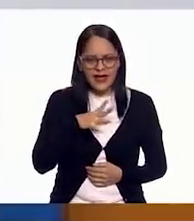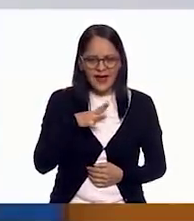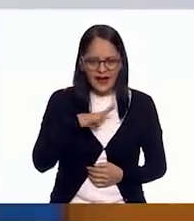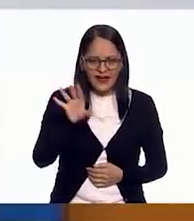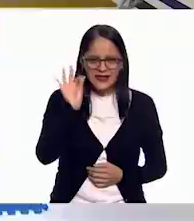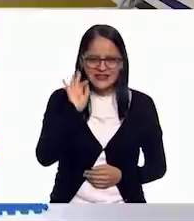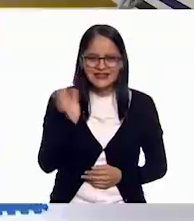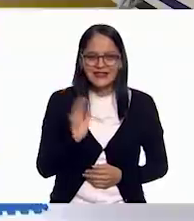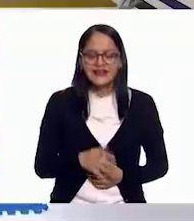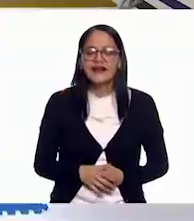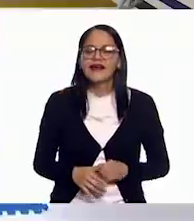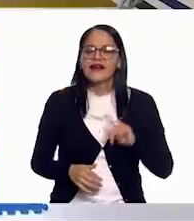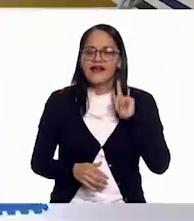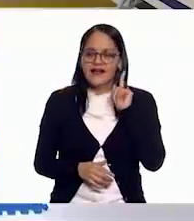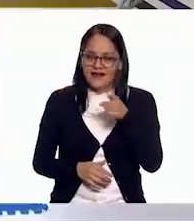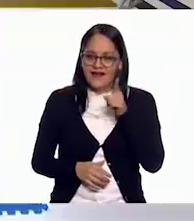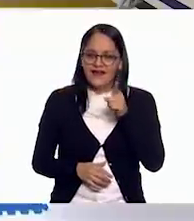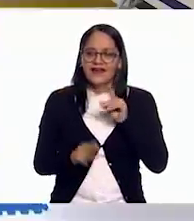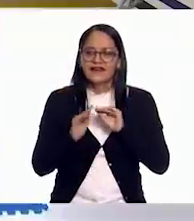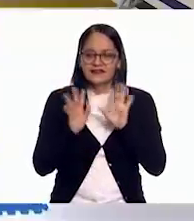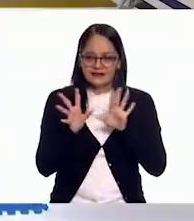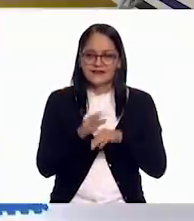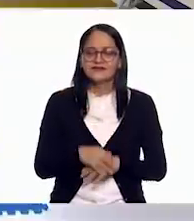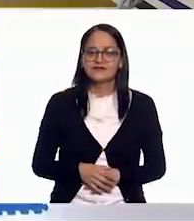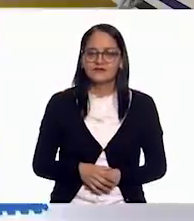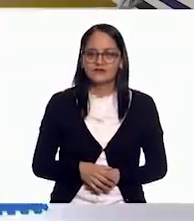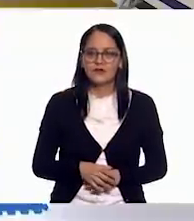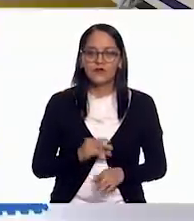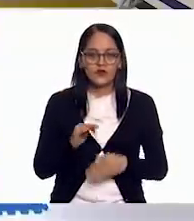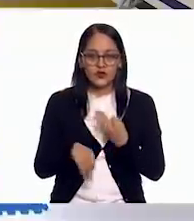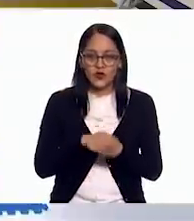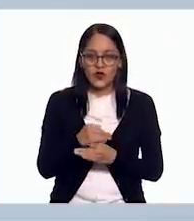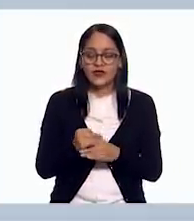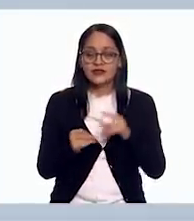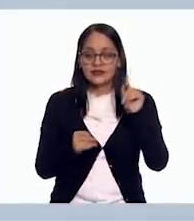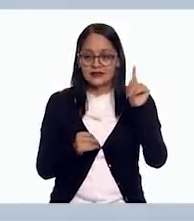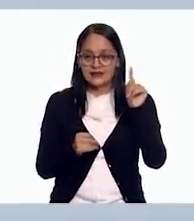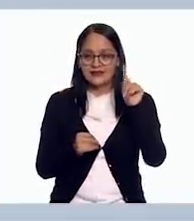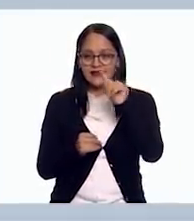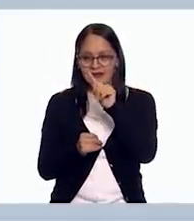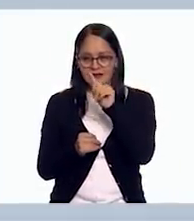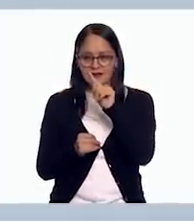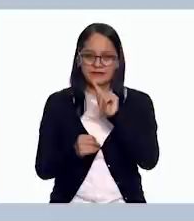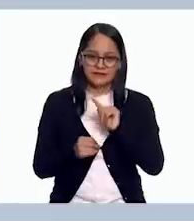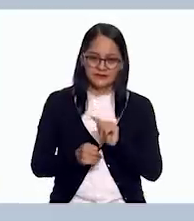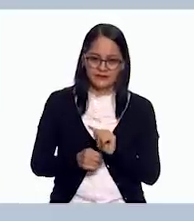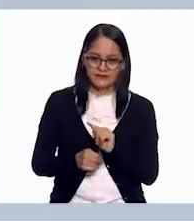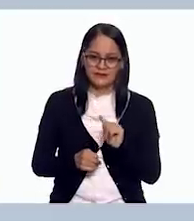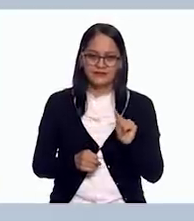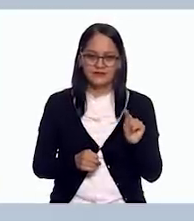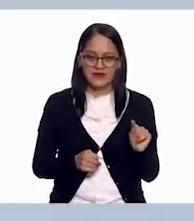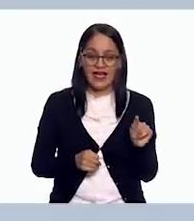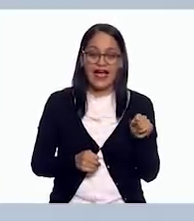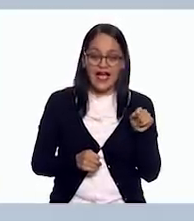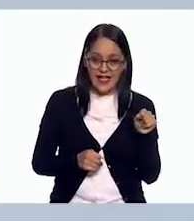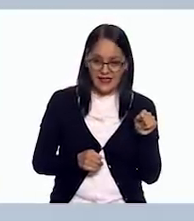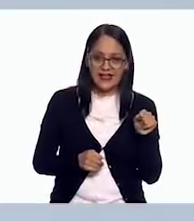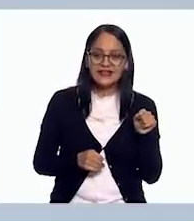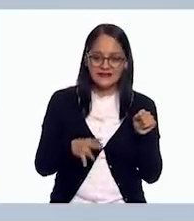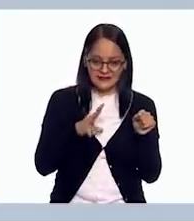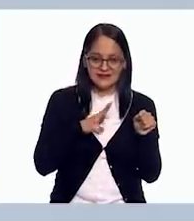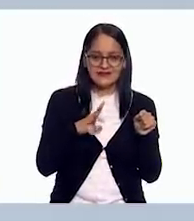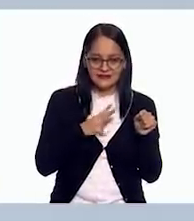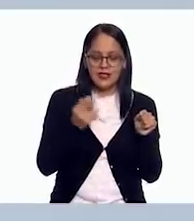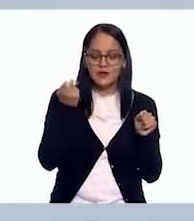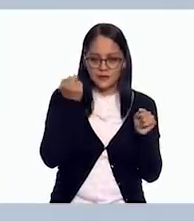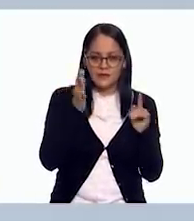encontraron. Ah, claro, pues sí. Porque ya todas las esquinas que podrían ser esta, o esta, o esta, ya están.